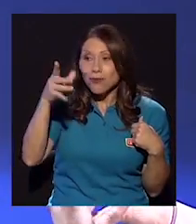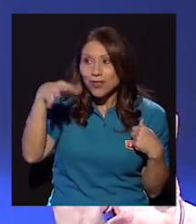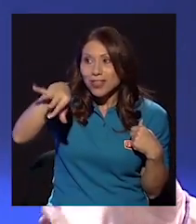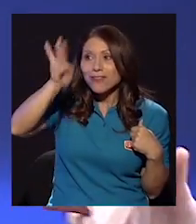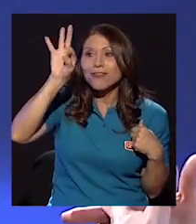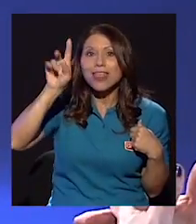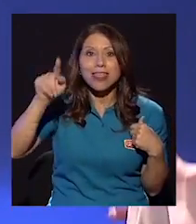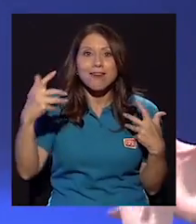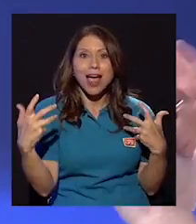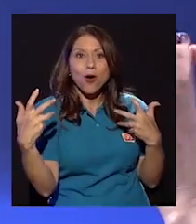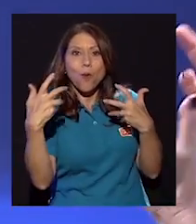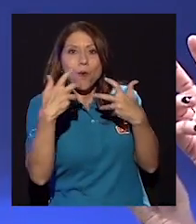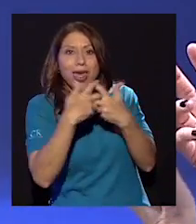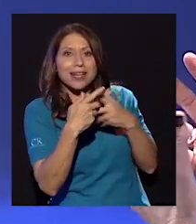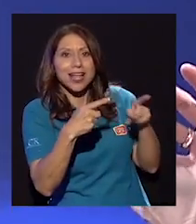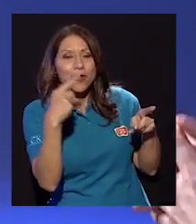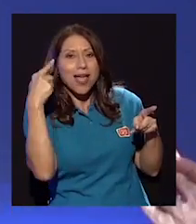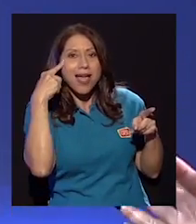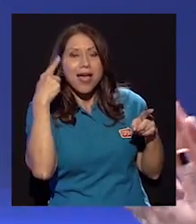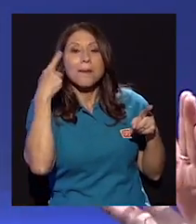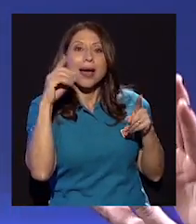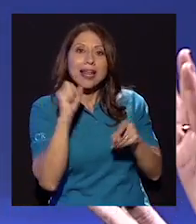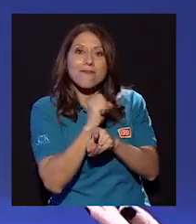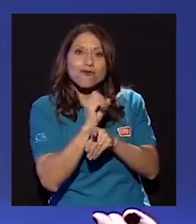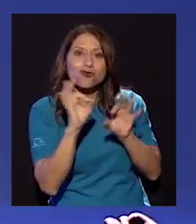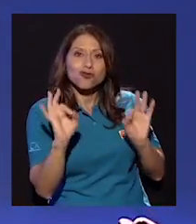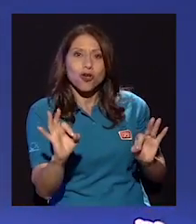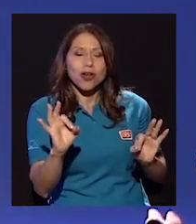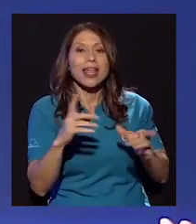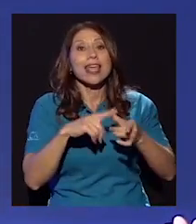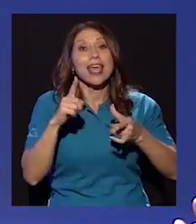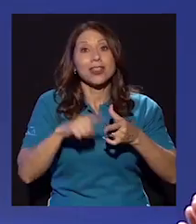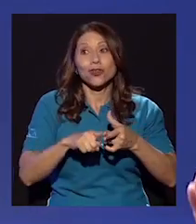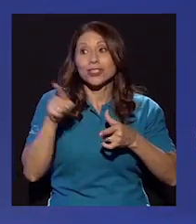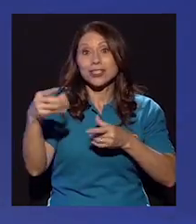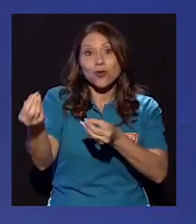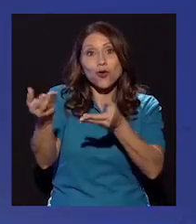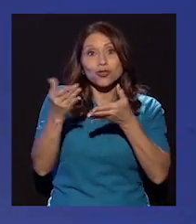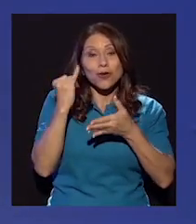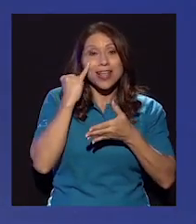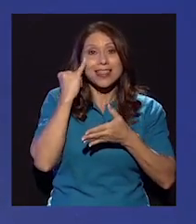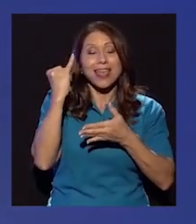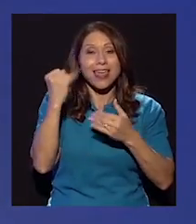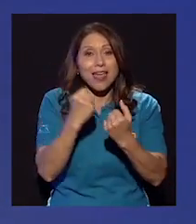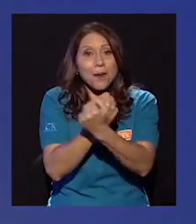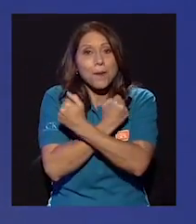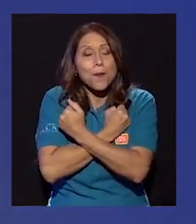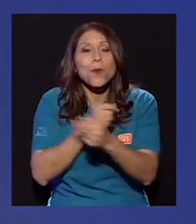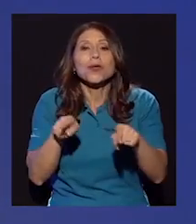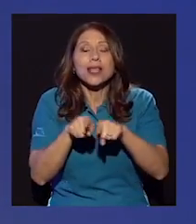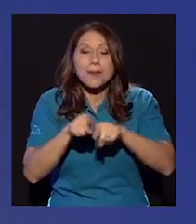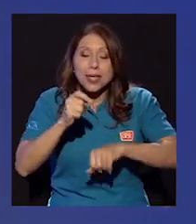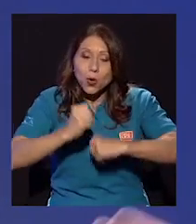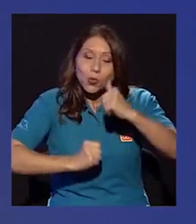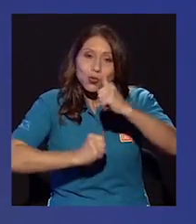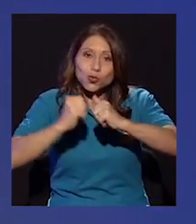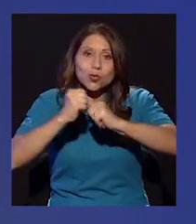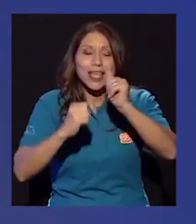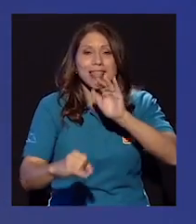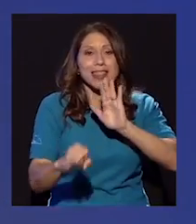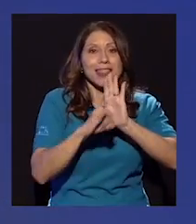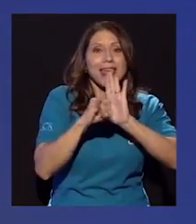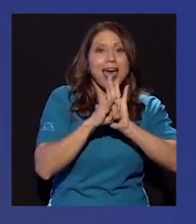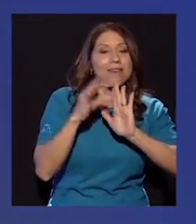ese arquetipo, para hacer que aquello funcione. Entonces, a la vez que nos construye una idea de amor, nos construye un tipo de identidad femenina y